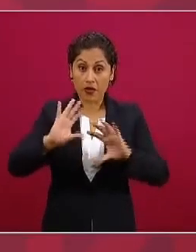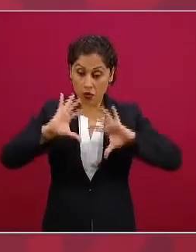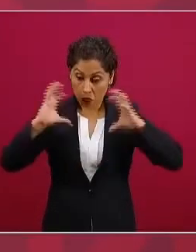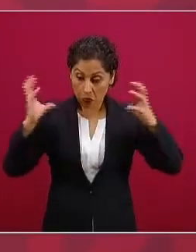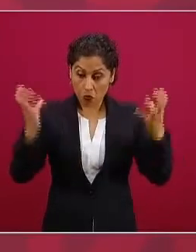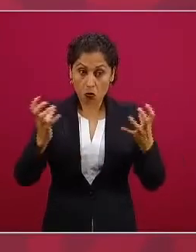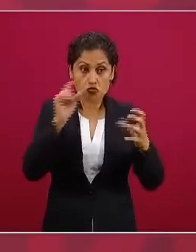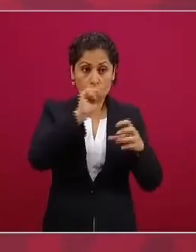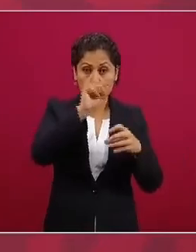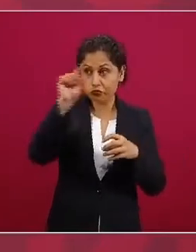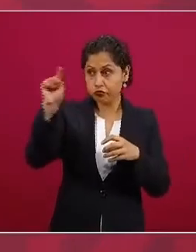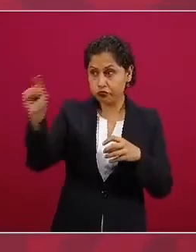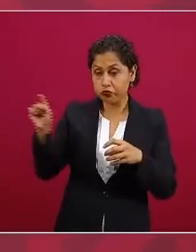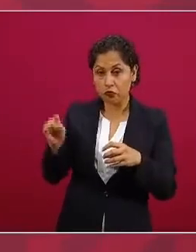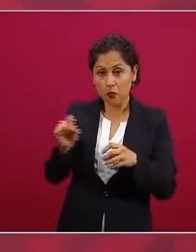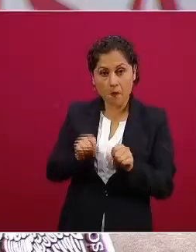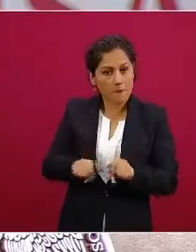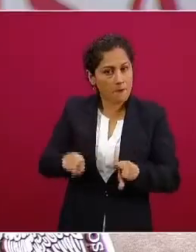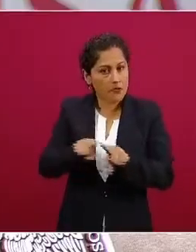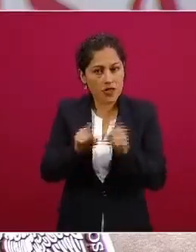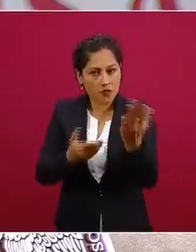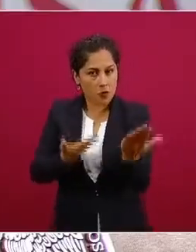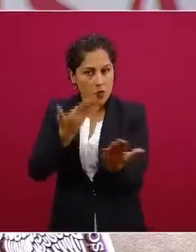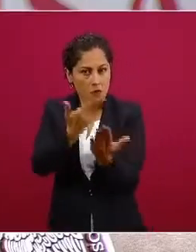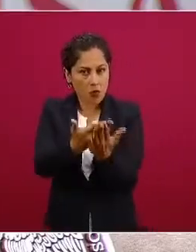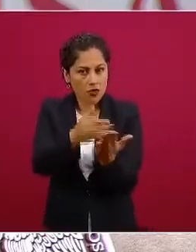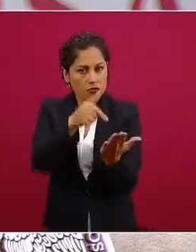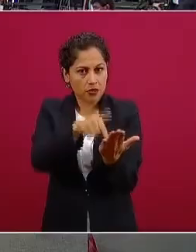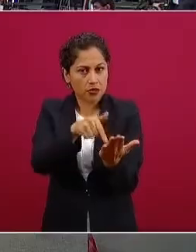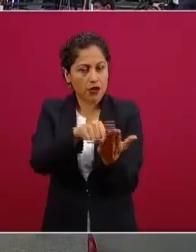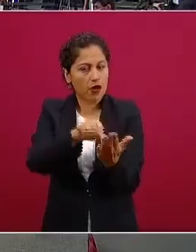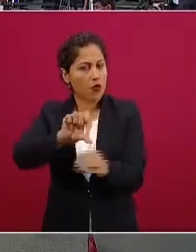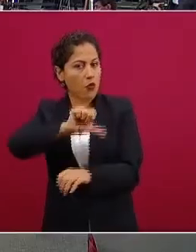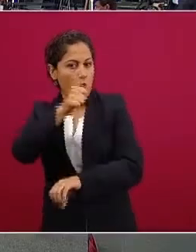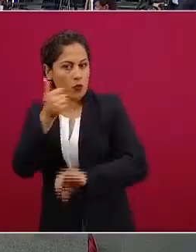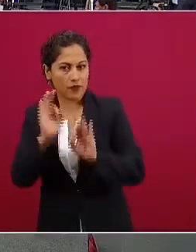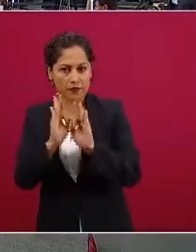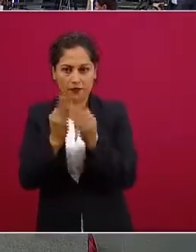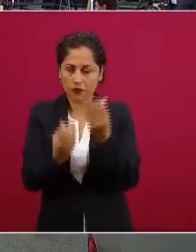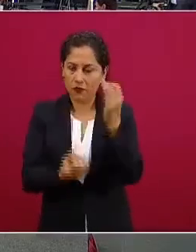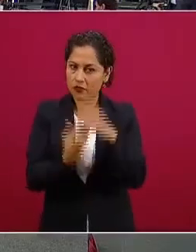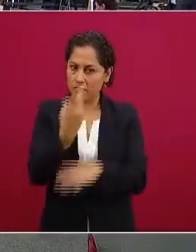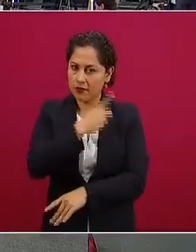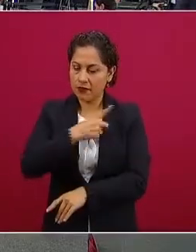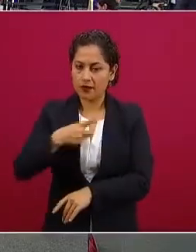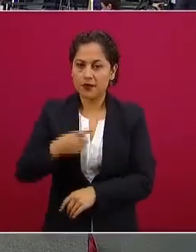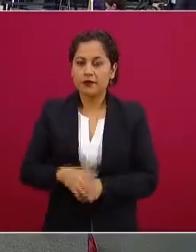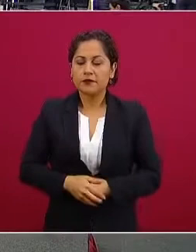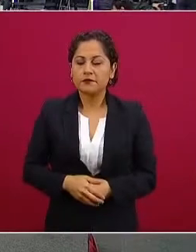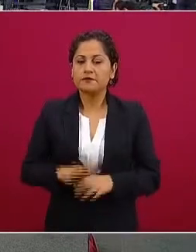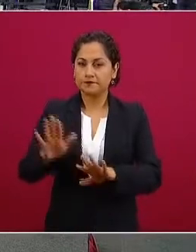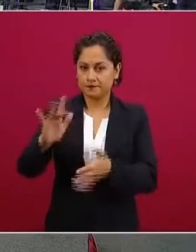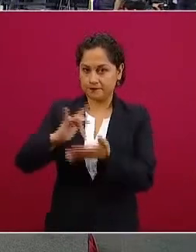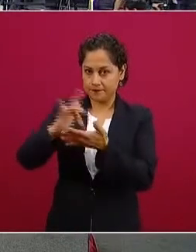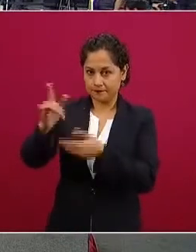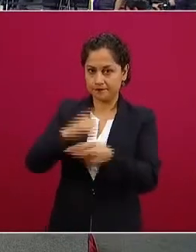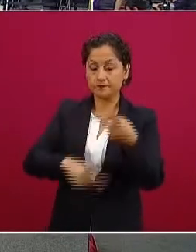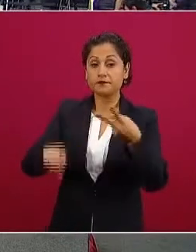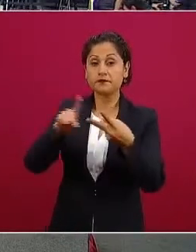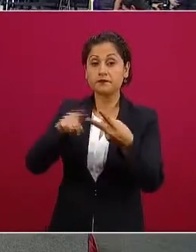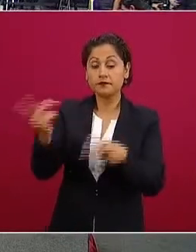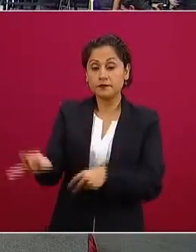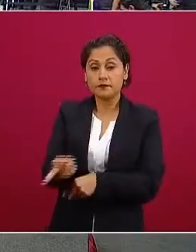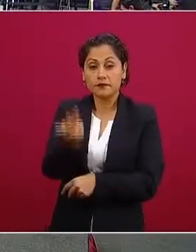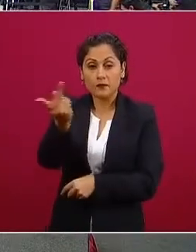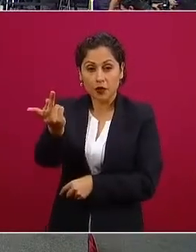propuestas alternativas alternativas señor presidente gracias la segunda pregunta la cena que